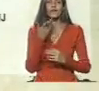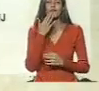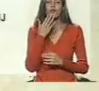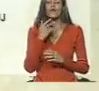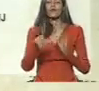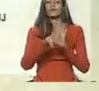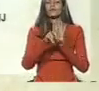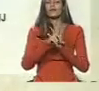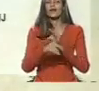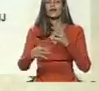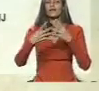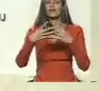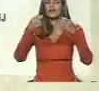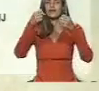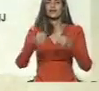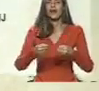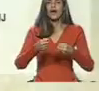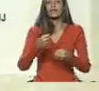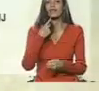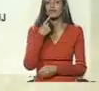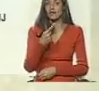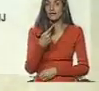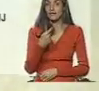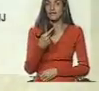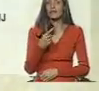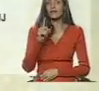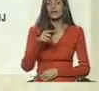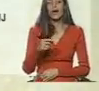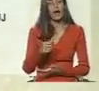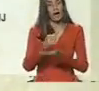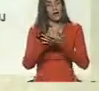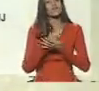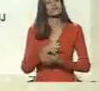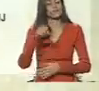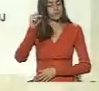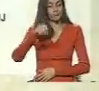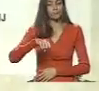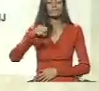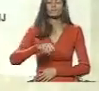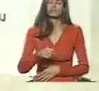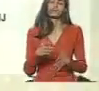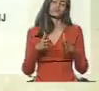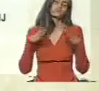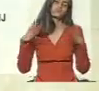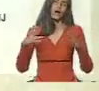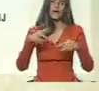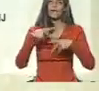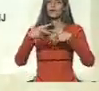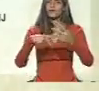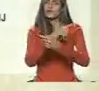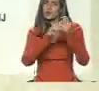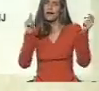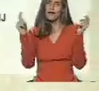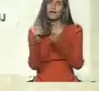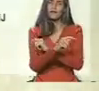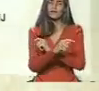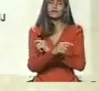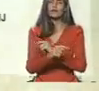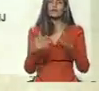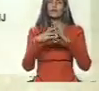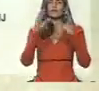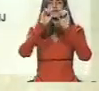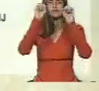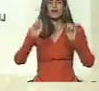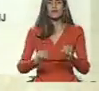código orgánico penitenciario se sustenta. Y por supuesto que nos va a ayudar enormemente en este proceso de transformación de nuestro sistema